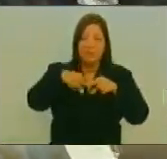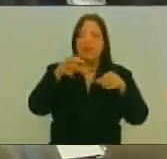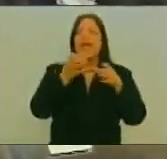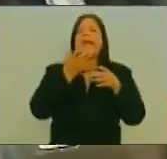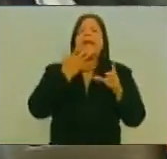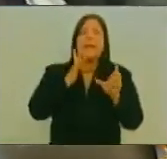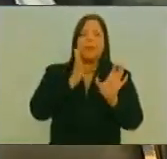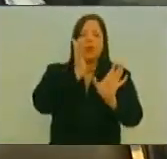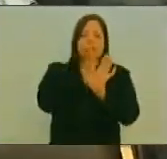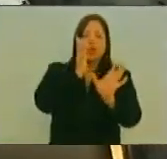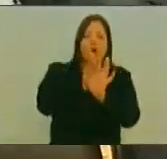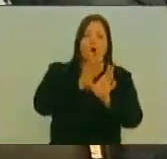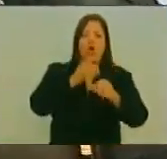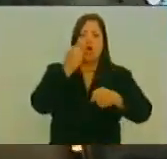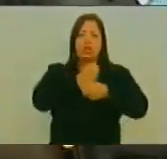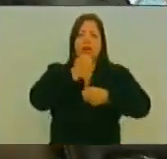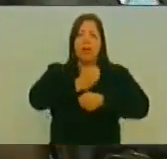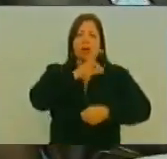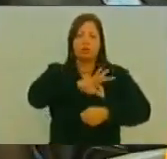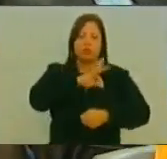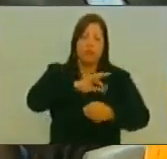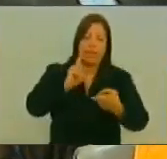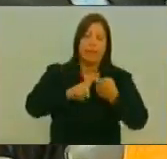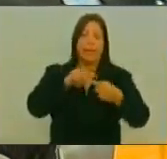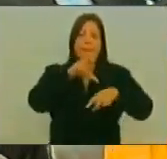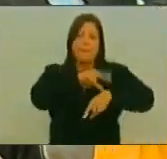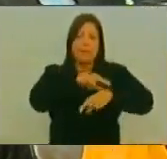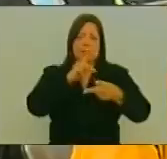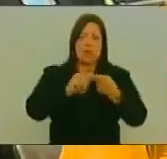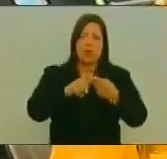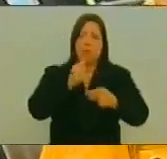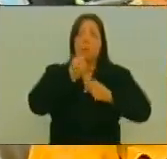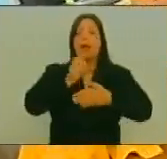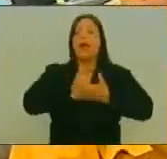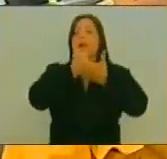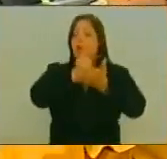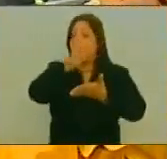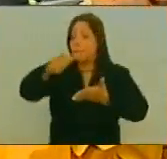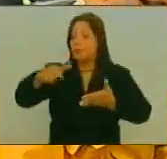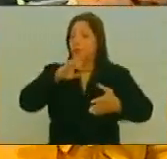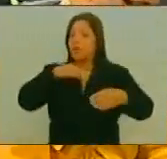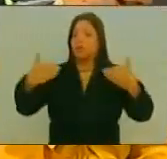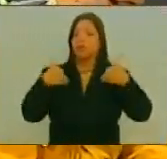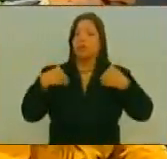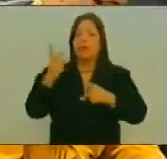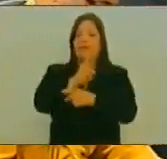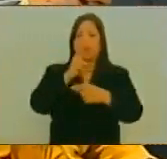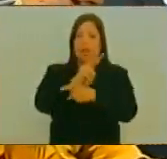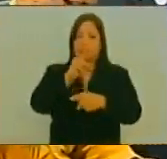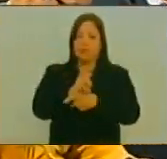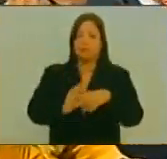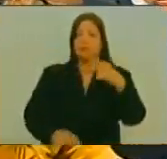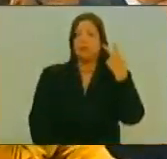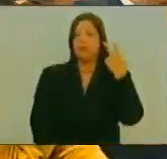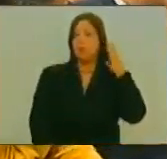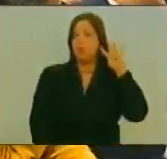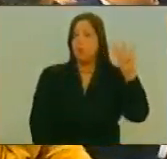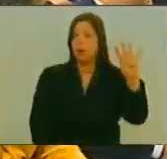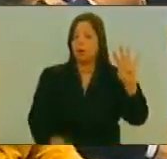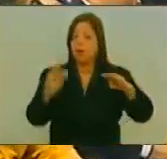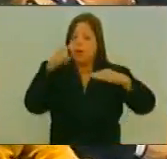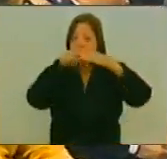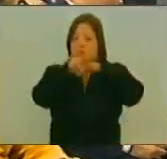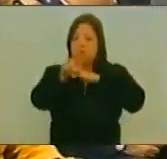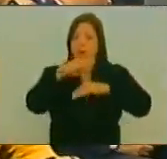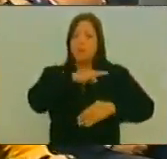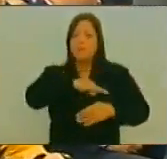permitan analizar a la víctima De manera integral Cuarto Reformulación de la visión